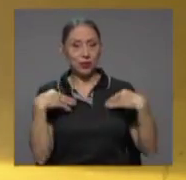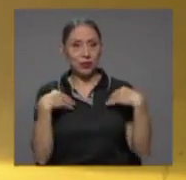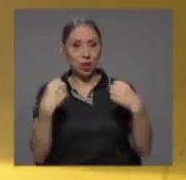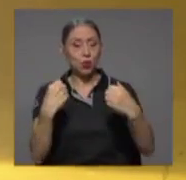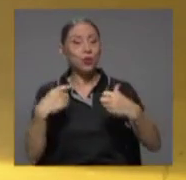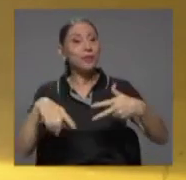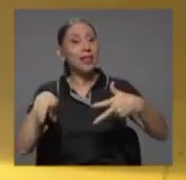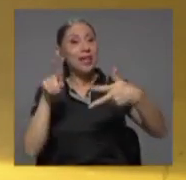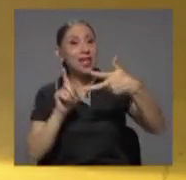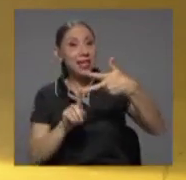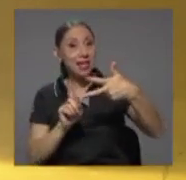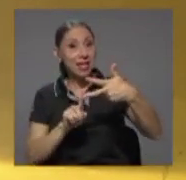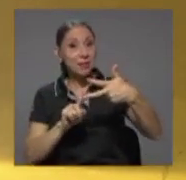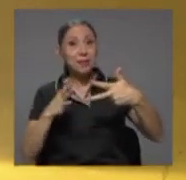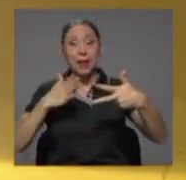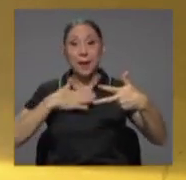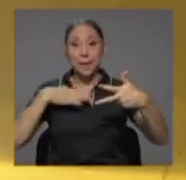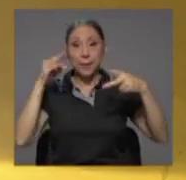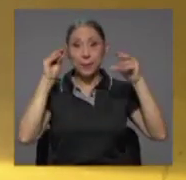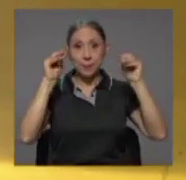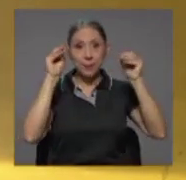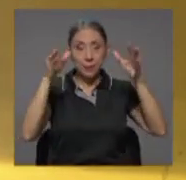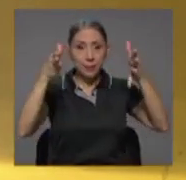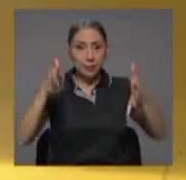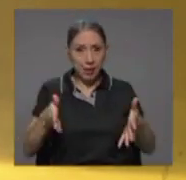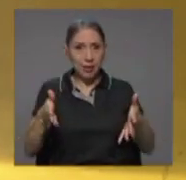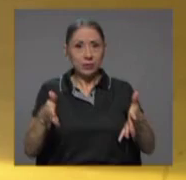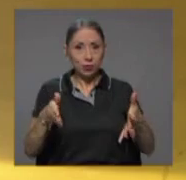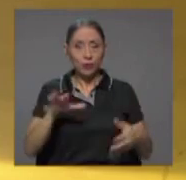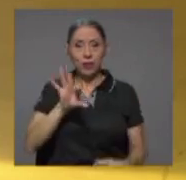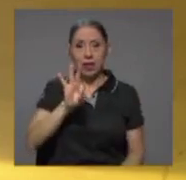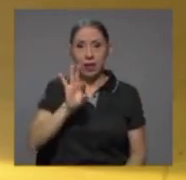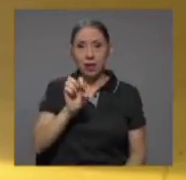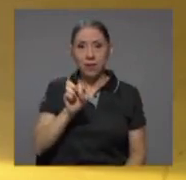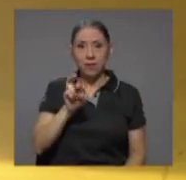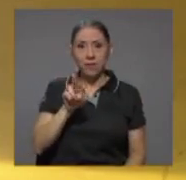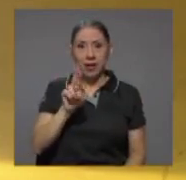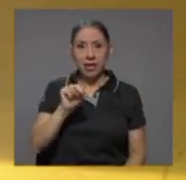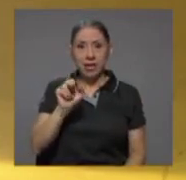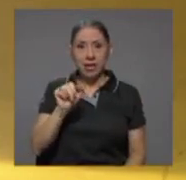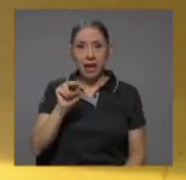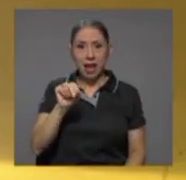a mi maestro, don Fernando Naranjo,